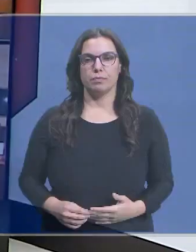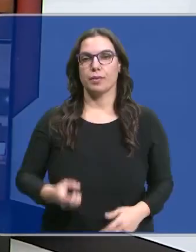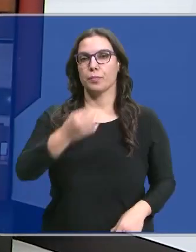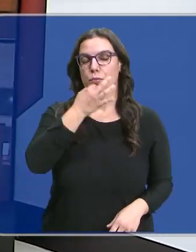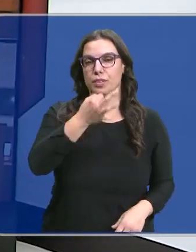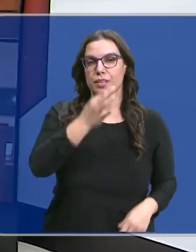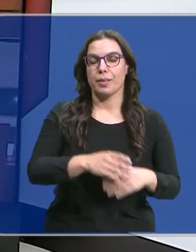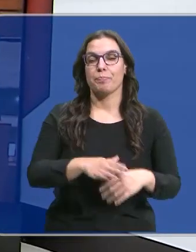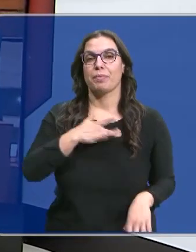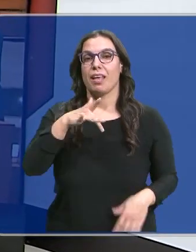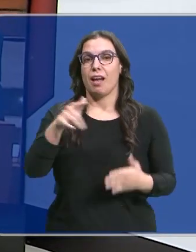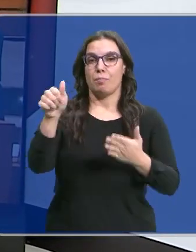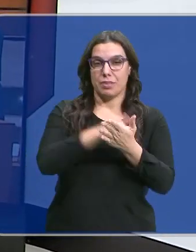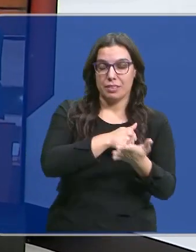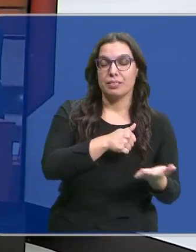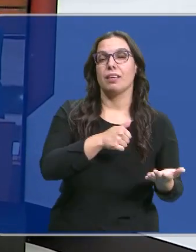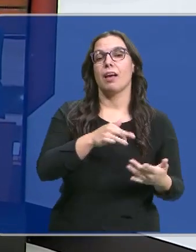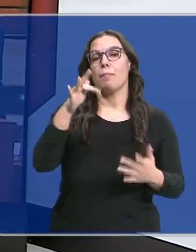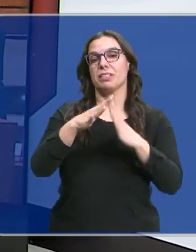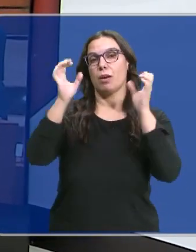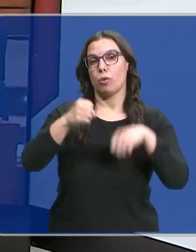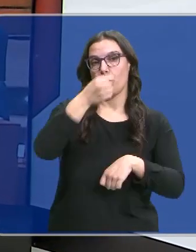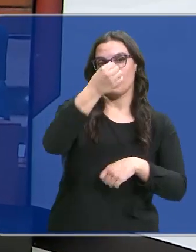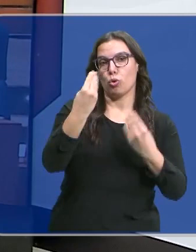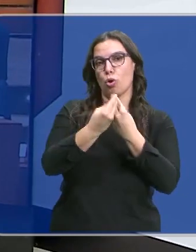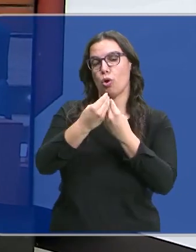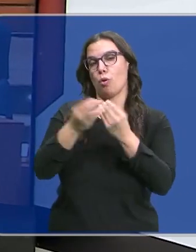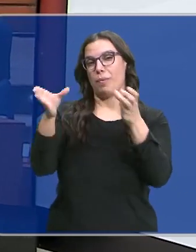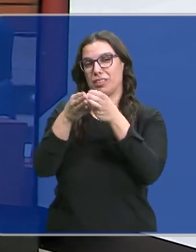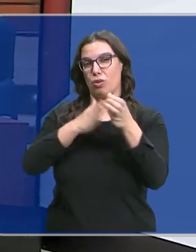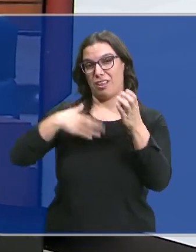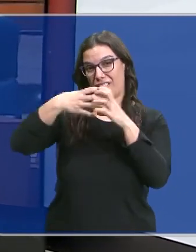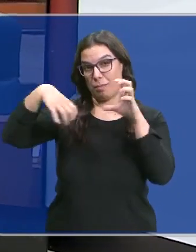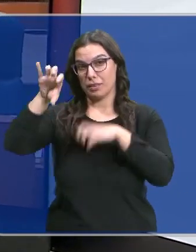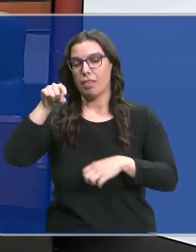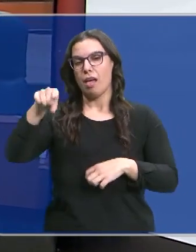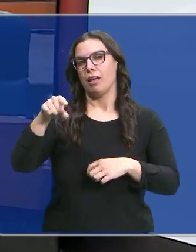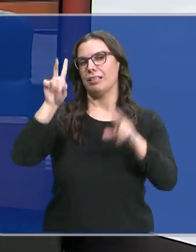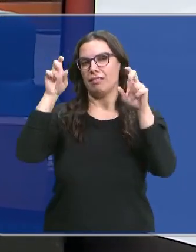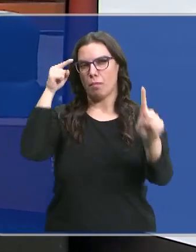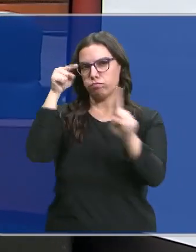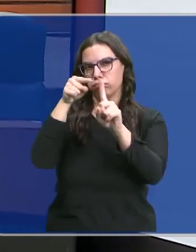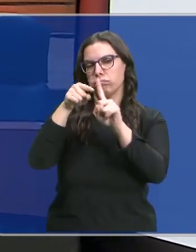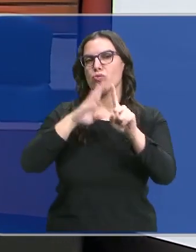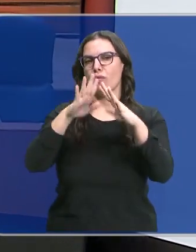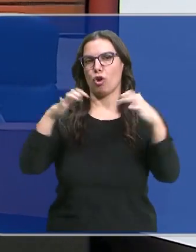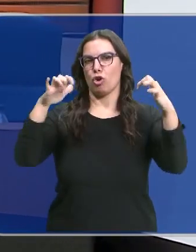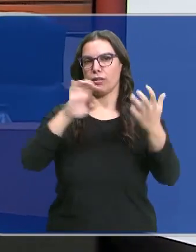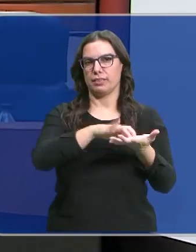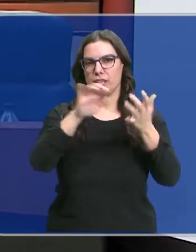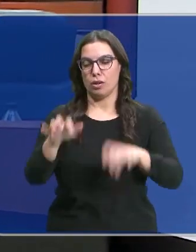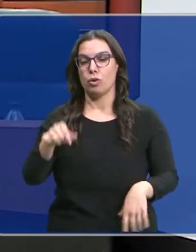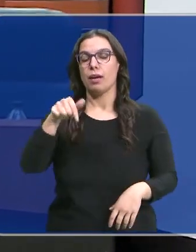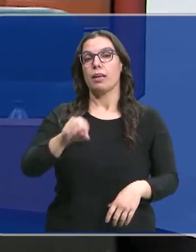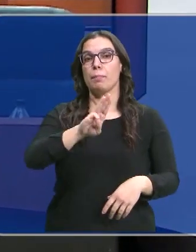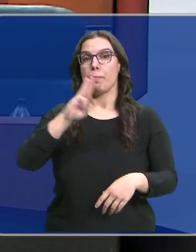Buenas tardes, la amnistía y los acuerdos del PSOE con los independentistas han marcado parte del pleno de las Cortes de Castilla y León. Se han votado dos propuestas